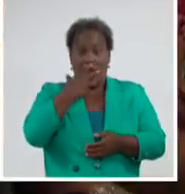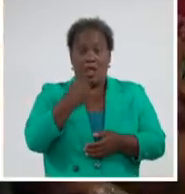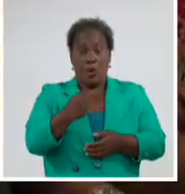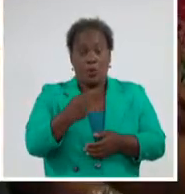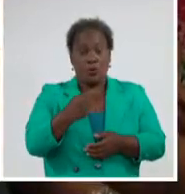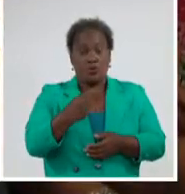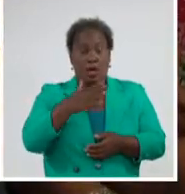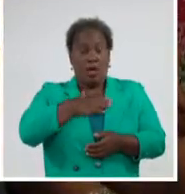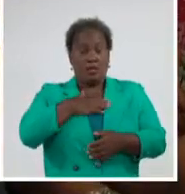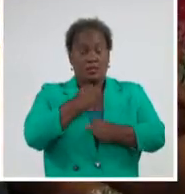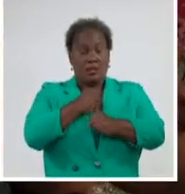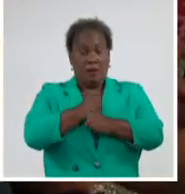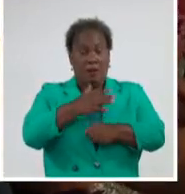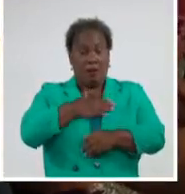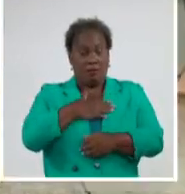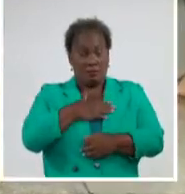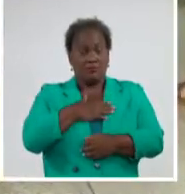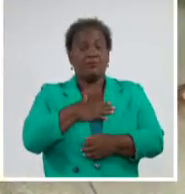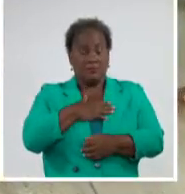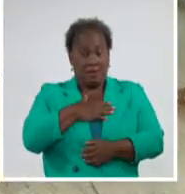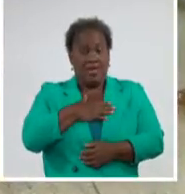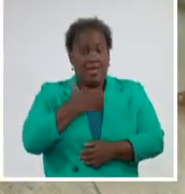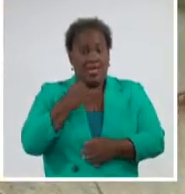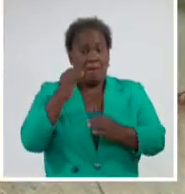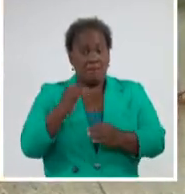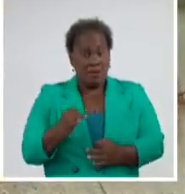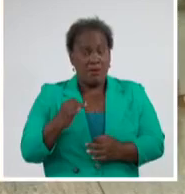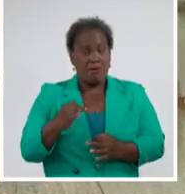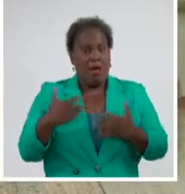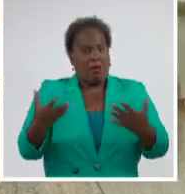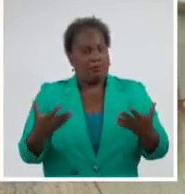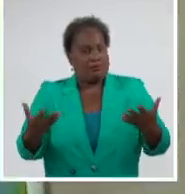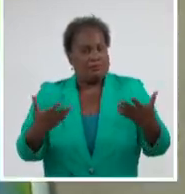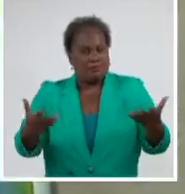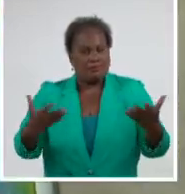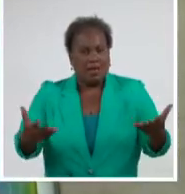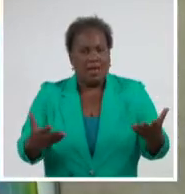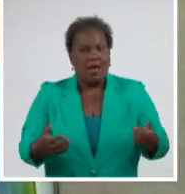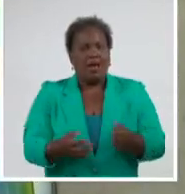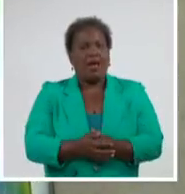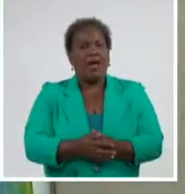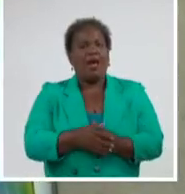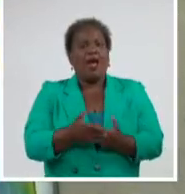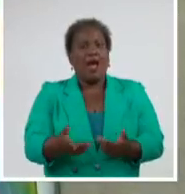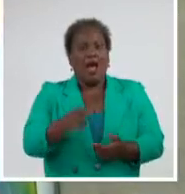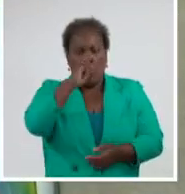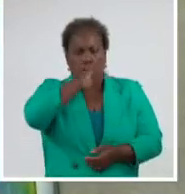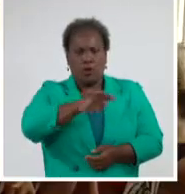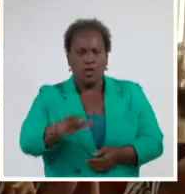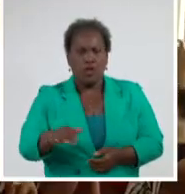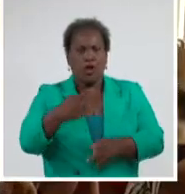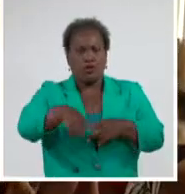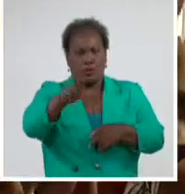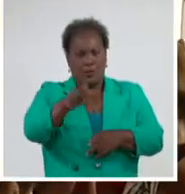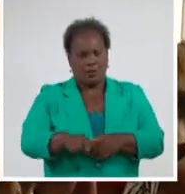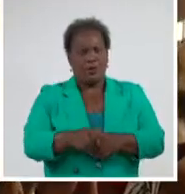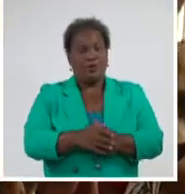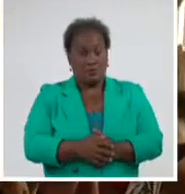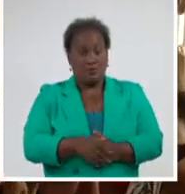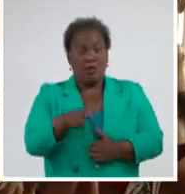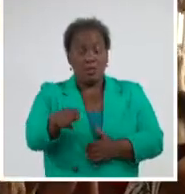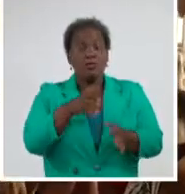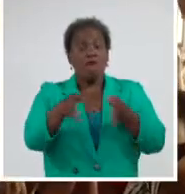hacer individual, pues tiene la capacidad de incentivar, de convocar y motivar a los demás. Porque esa creo que es una de las